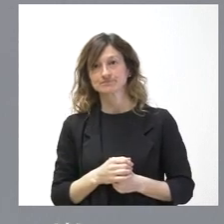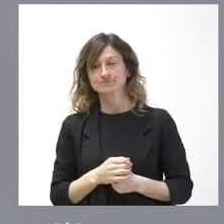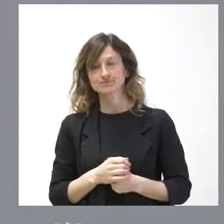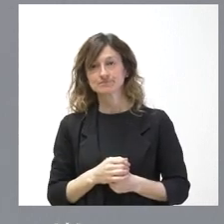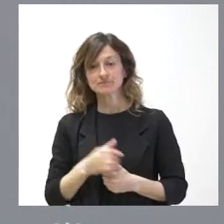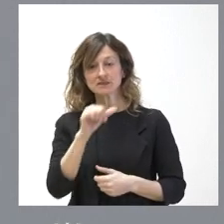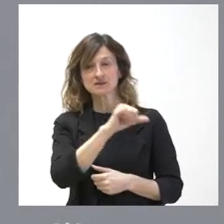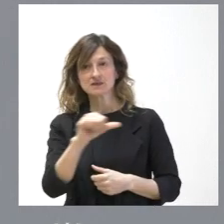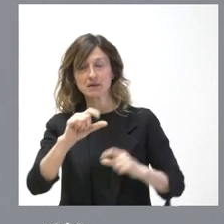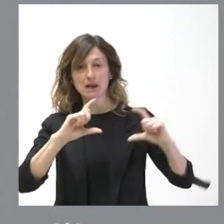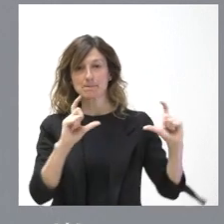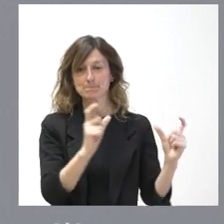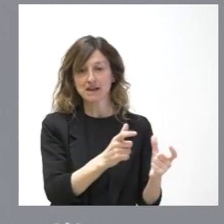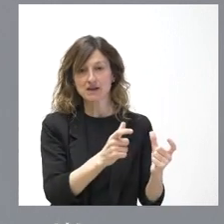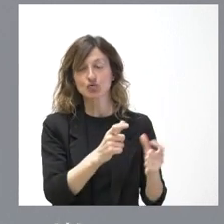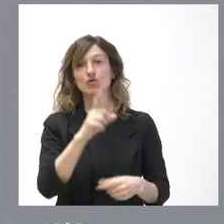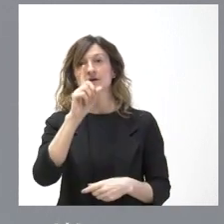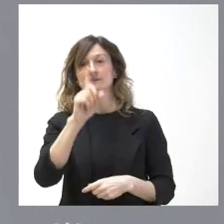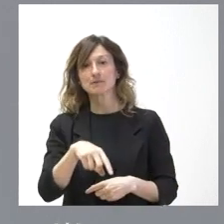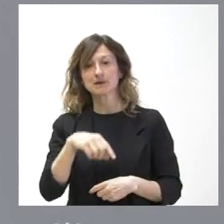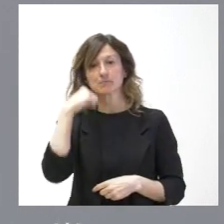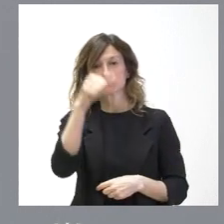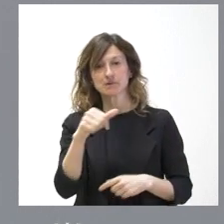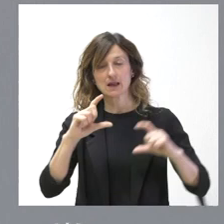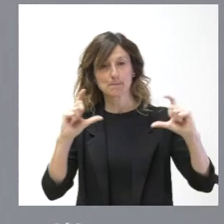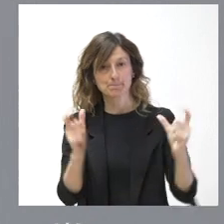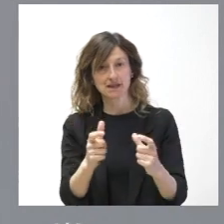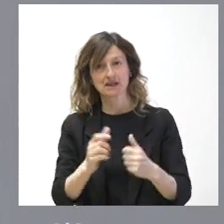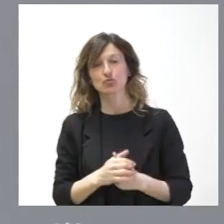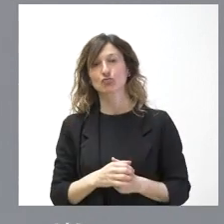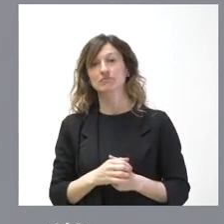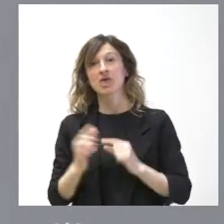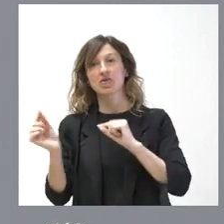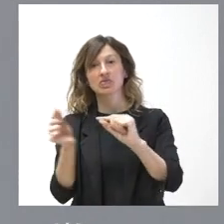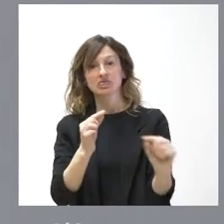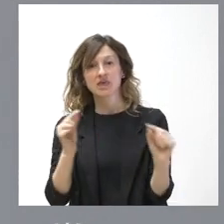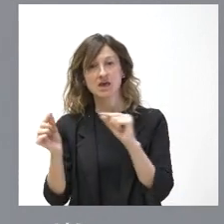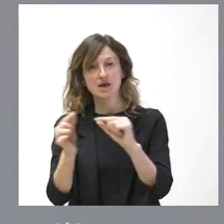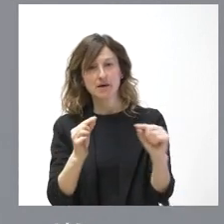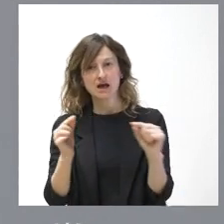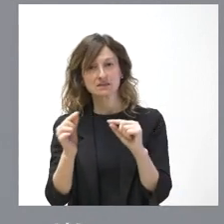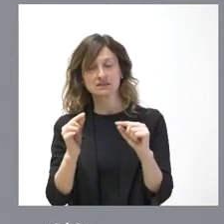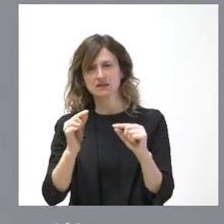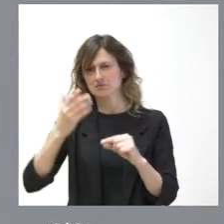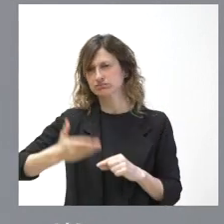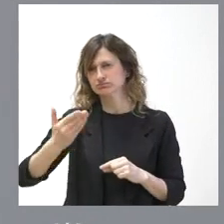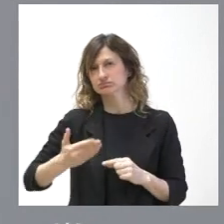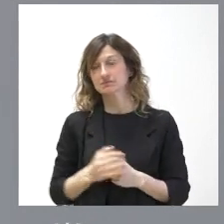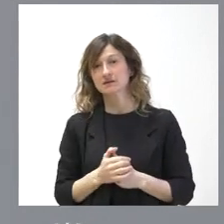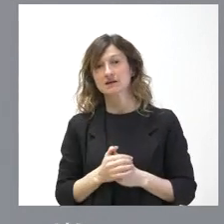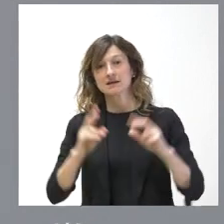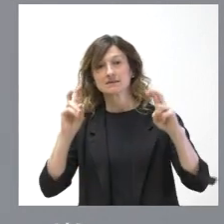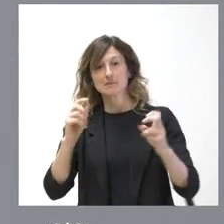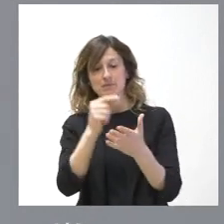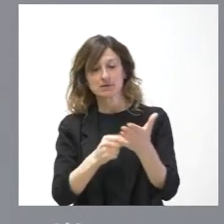semana, que además lo vamos a tener también la próxima. Y, por tanto, son debates de muy amplio calado. Lo es el tema del